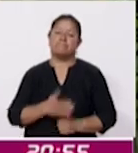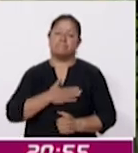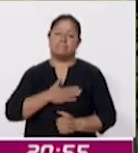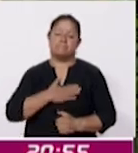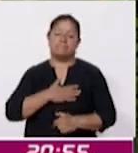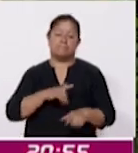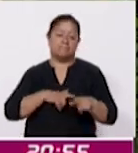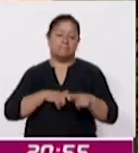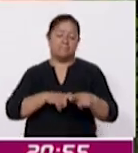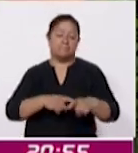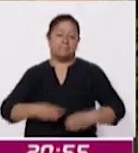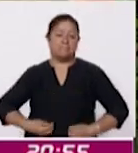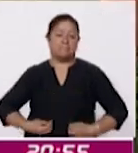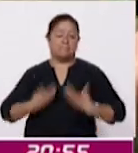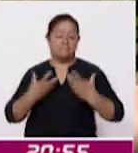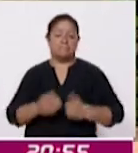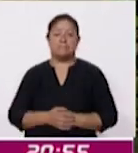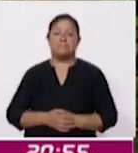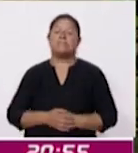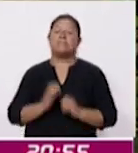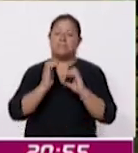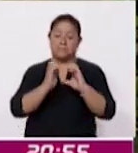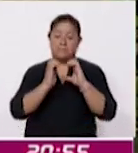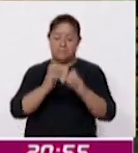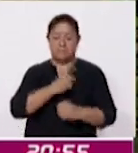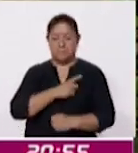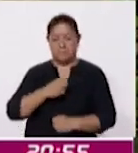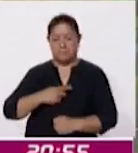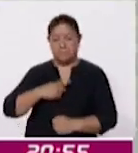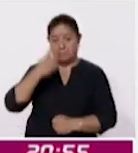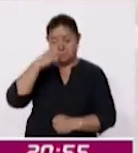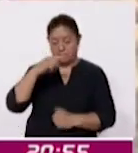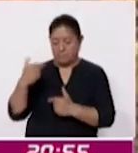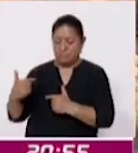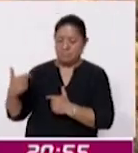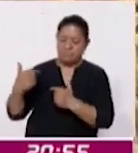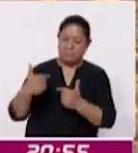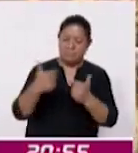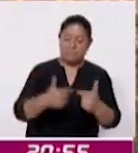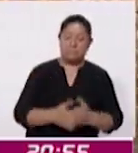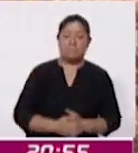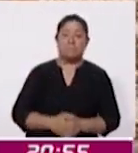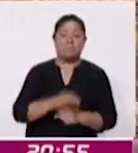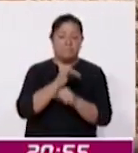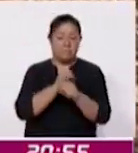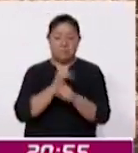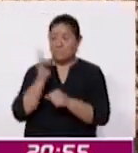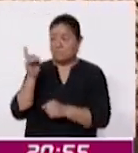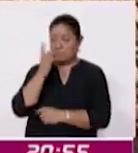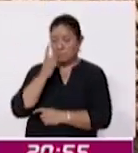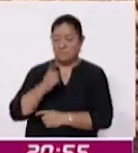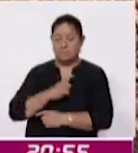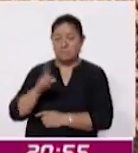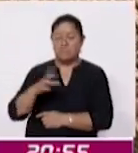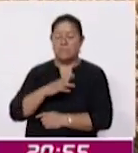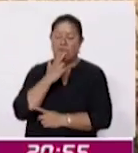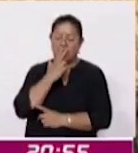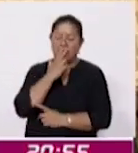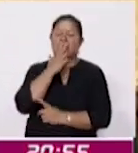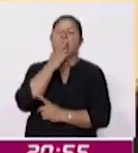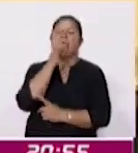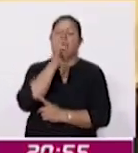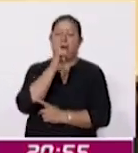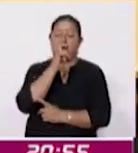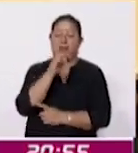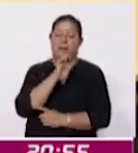las vivimos y las debemos cuidar para heredarlas El investigador destacó la riqueza de las lenguas maternas en